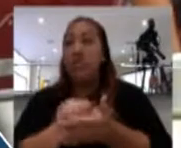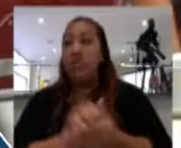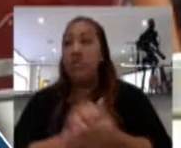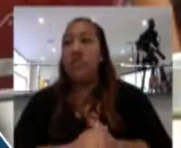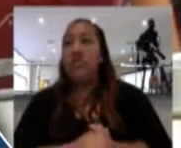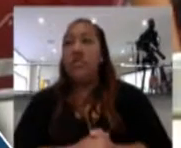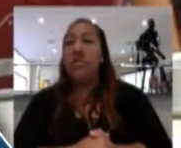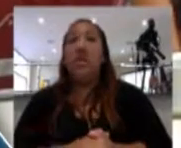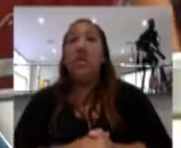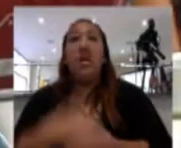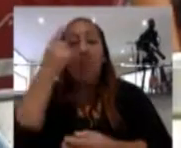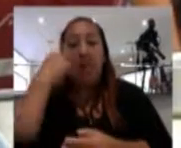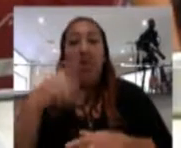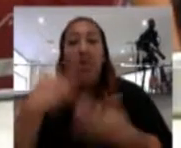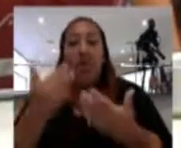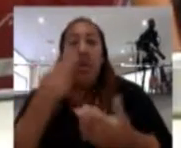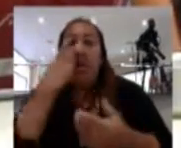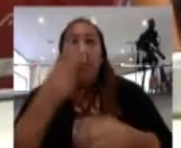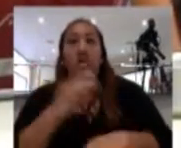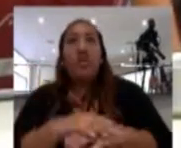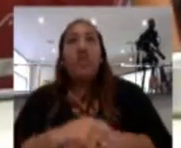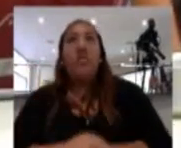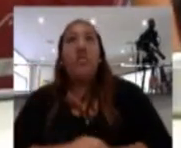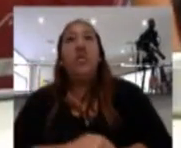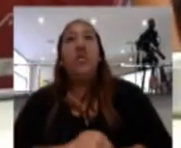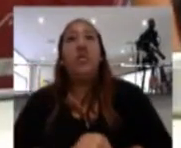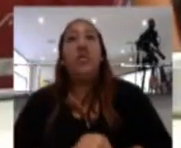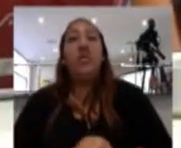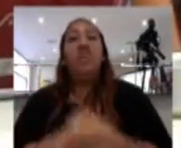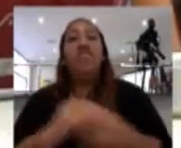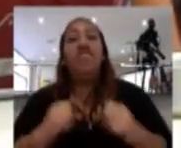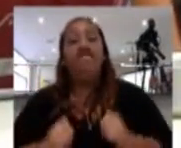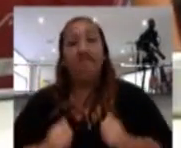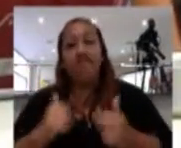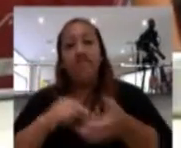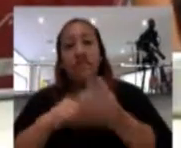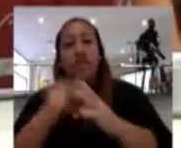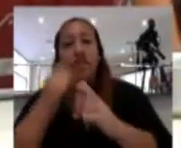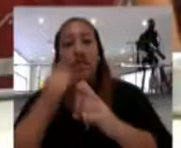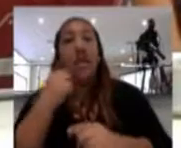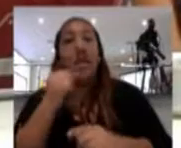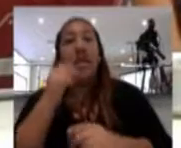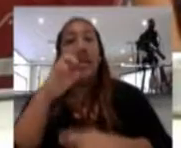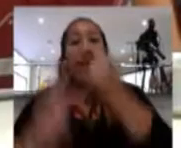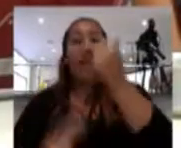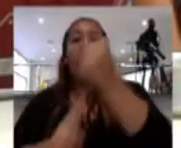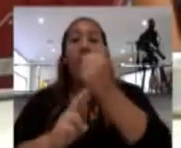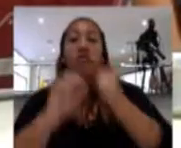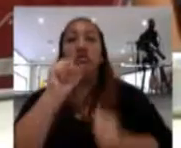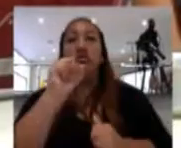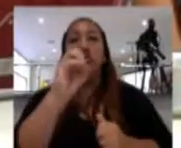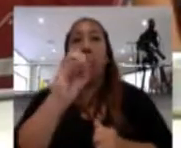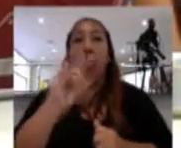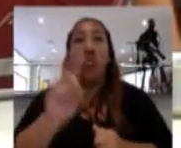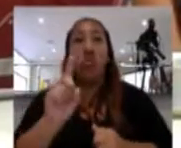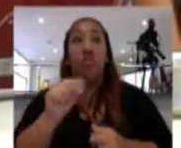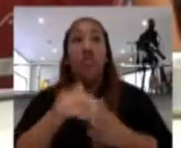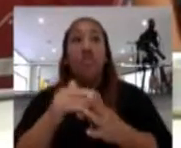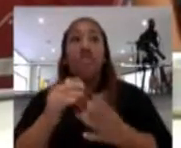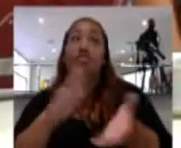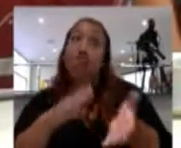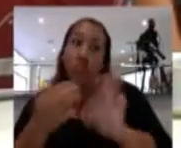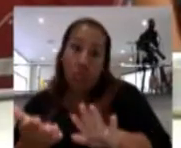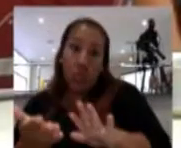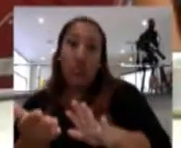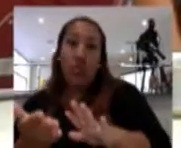para poder definir la situación de vacancia del regidor Sousa Alosio, por las